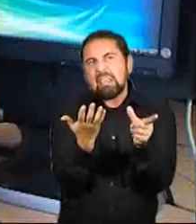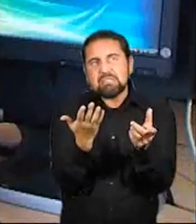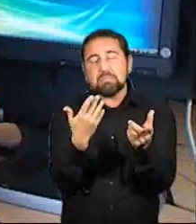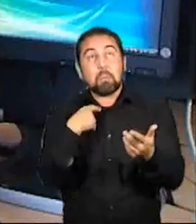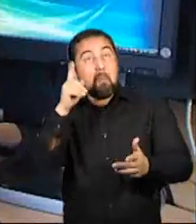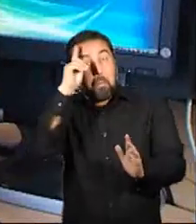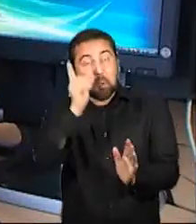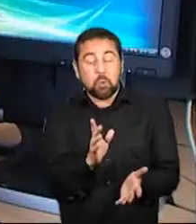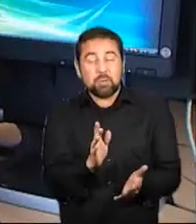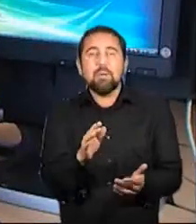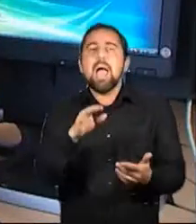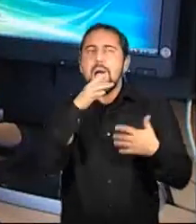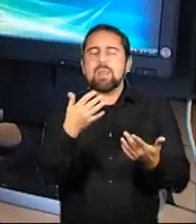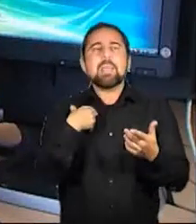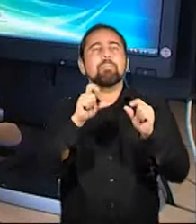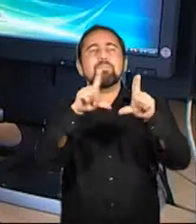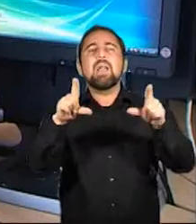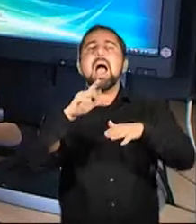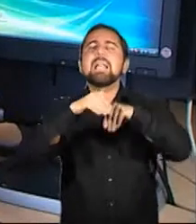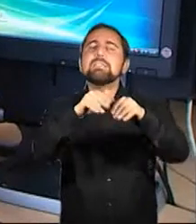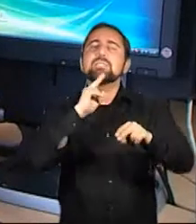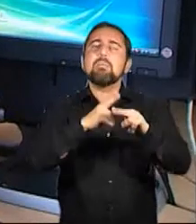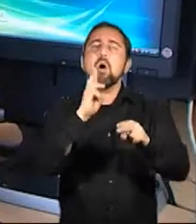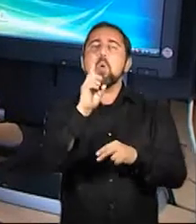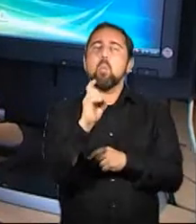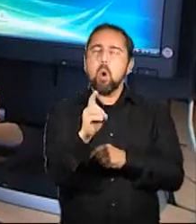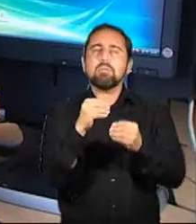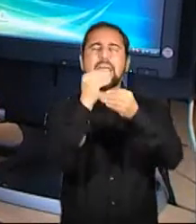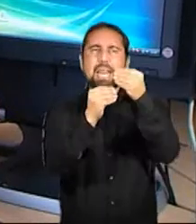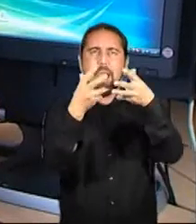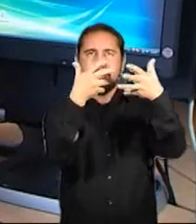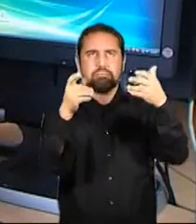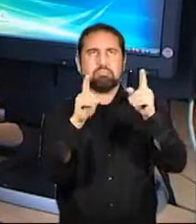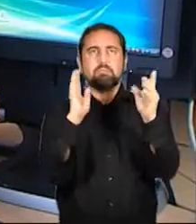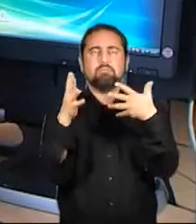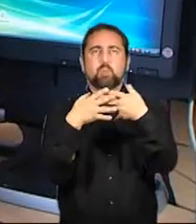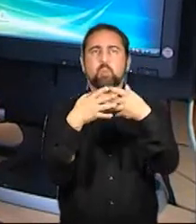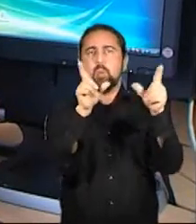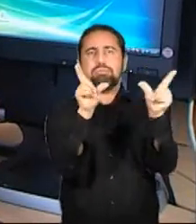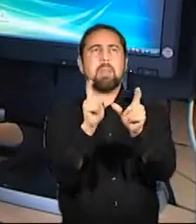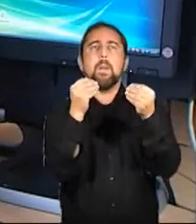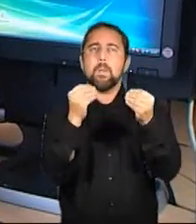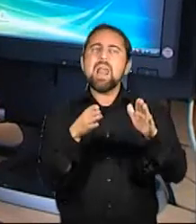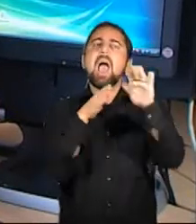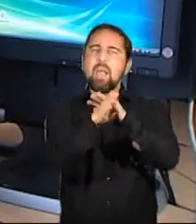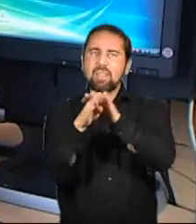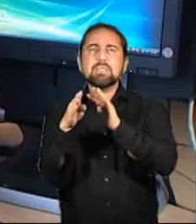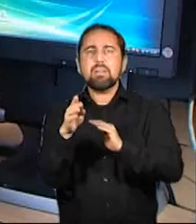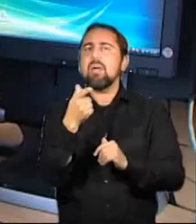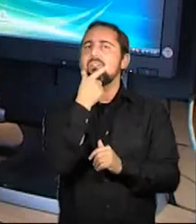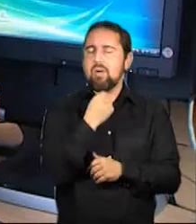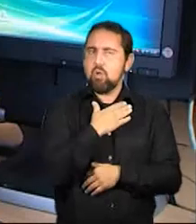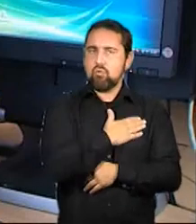visionado un archivo de Word, un archivo que está bien generado y tiene unas buenas herramientas de accesibilidad. A